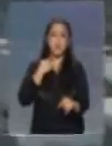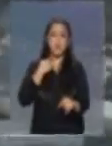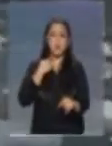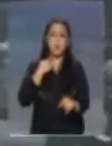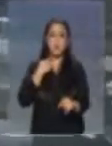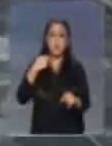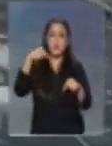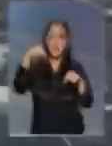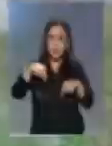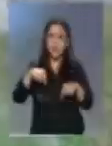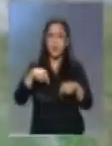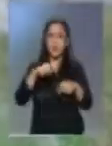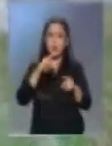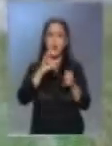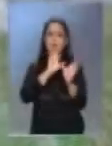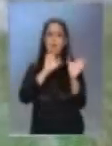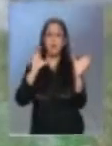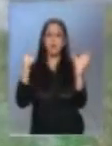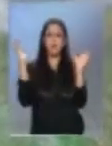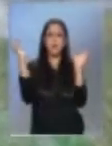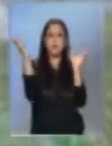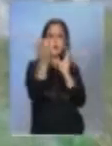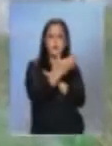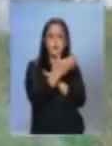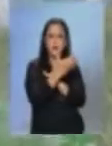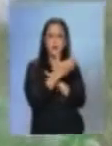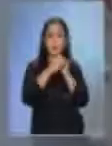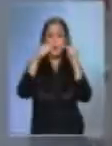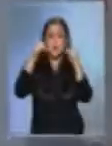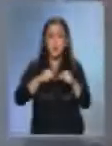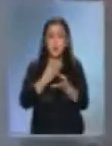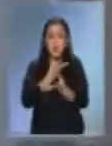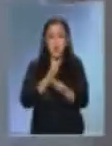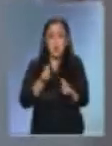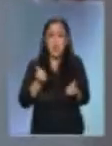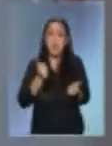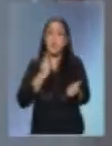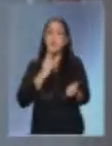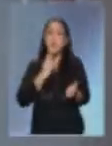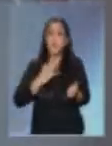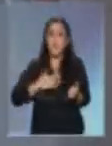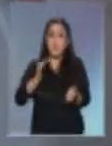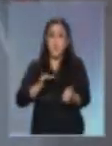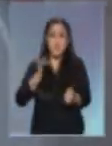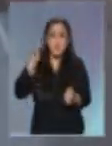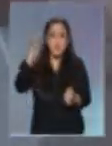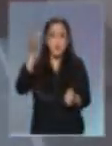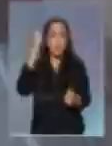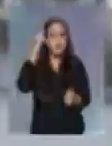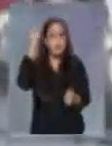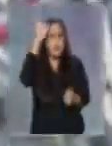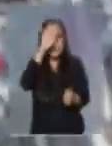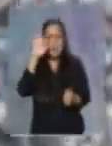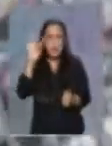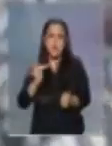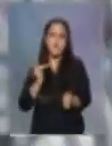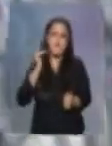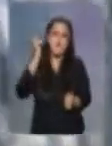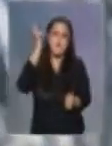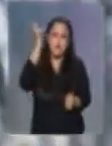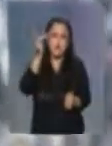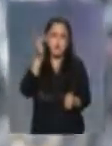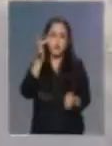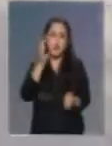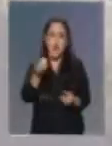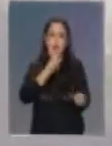climático. Si nuestra calidad de vida se ve afectada hoy, imagínese cómo será cuando no queden más alimentos o cuando la mayoría de las